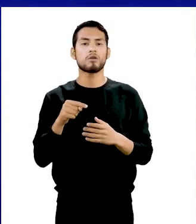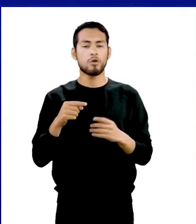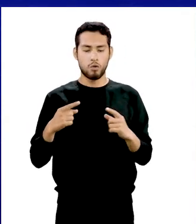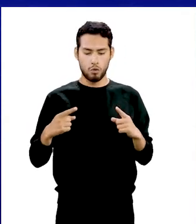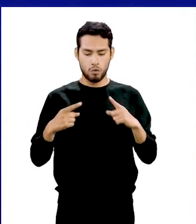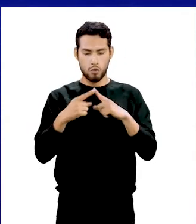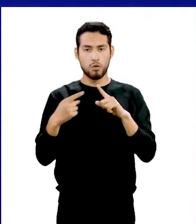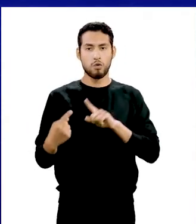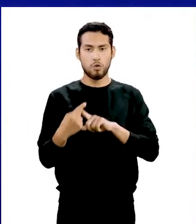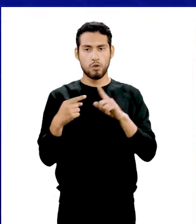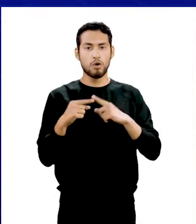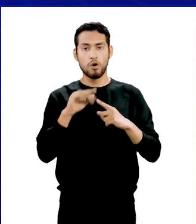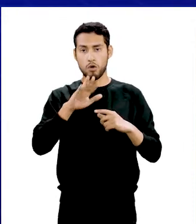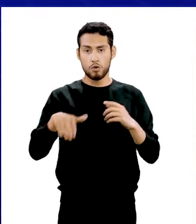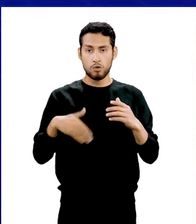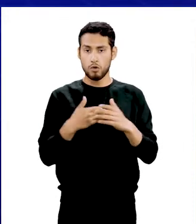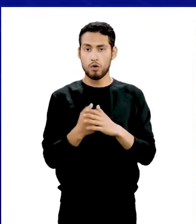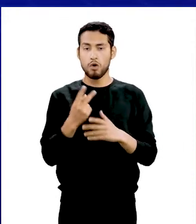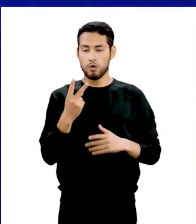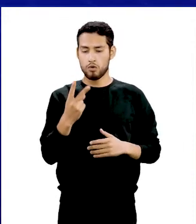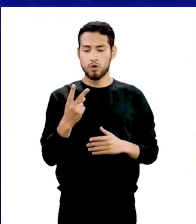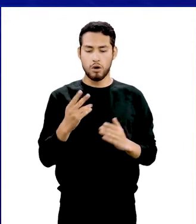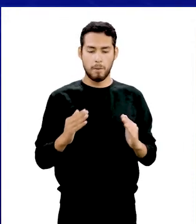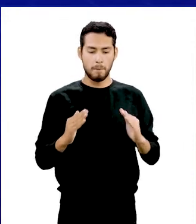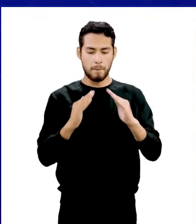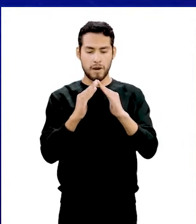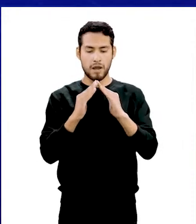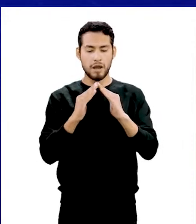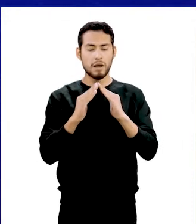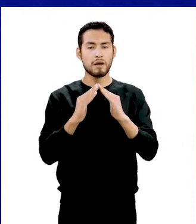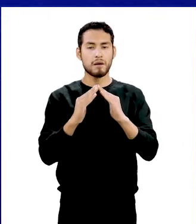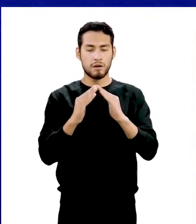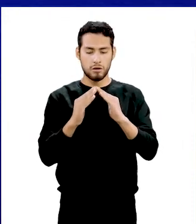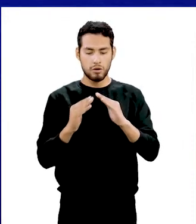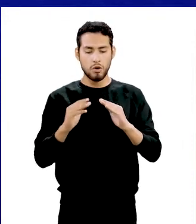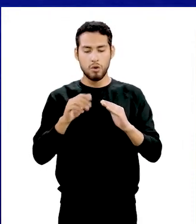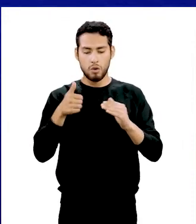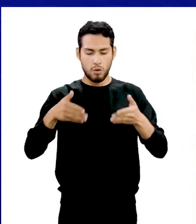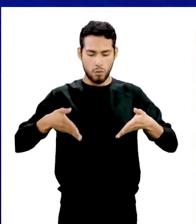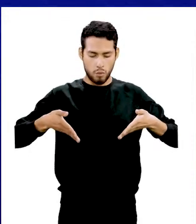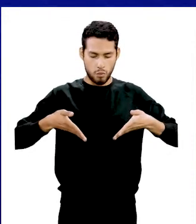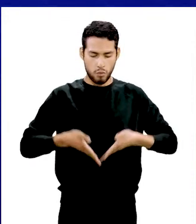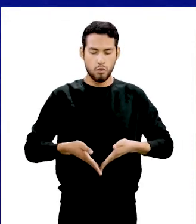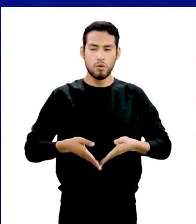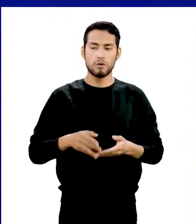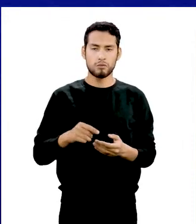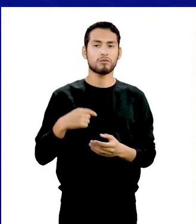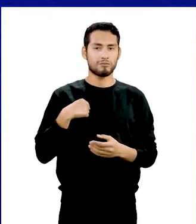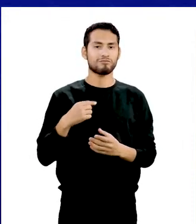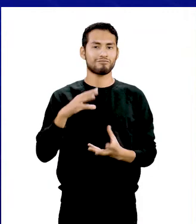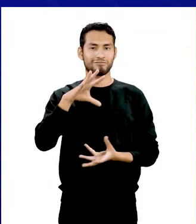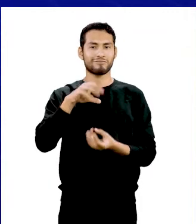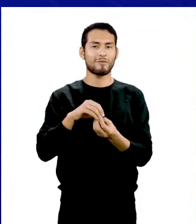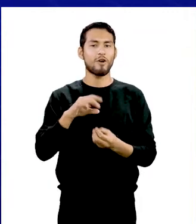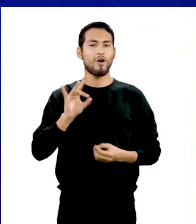formado por la unión desde sus bases de dos pirámides cuadrangulares regulares iguales.